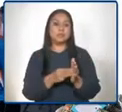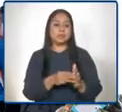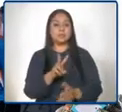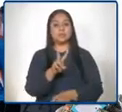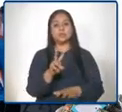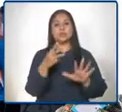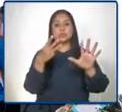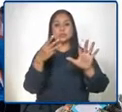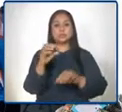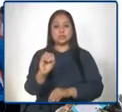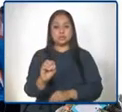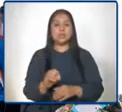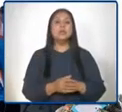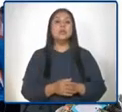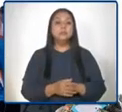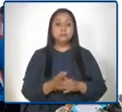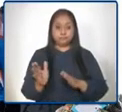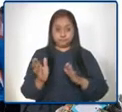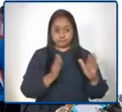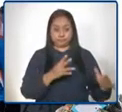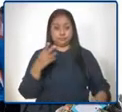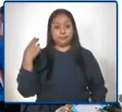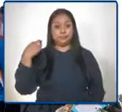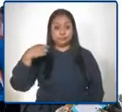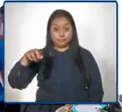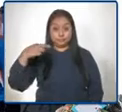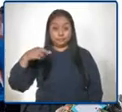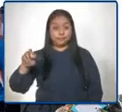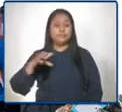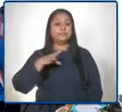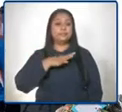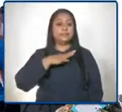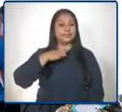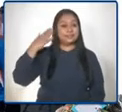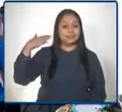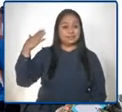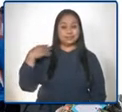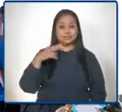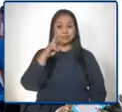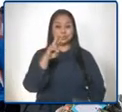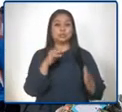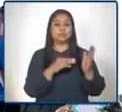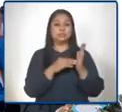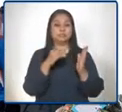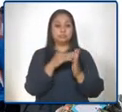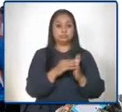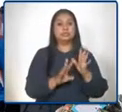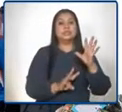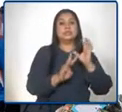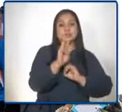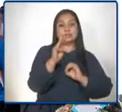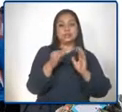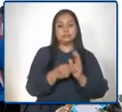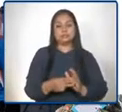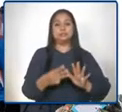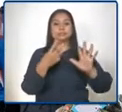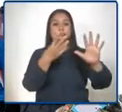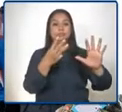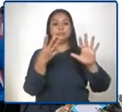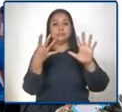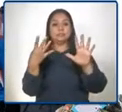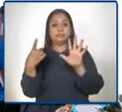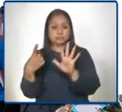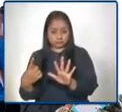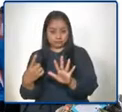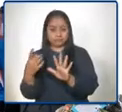Podemos ver en primaria que teníamos 2.013.896